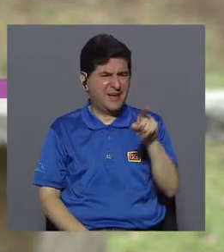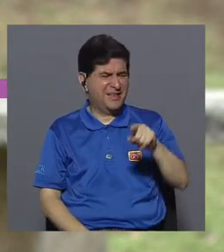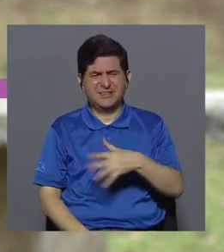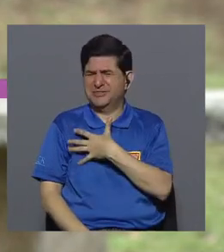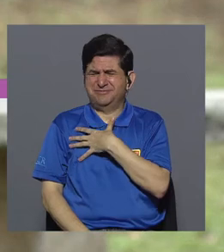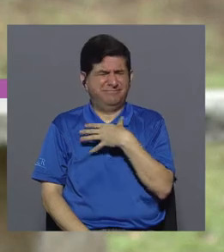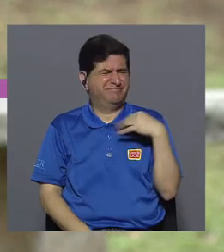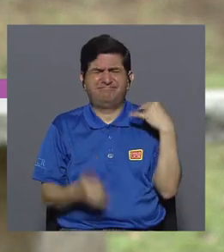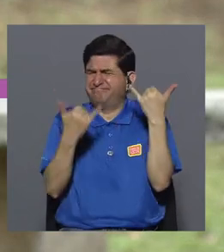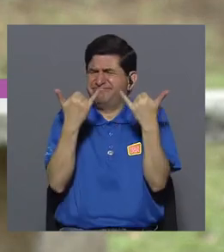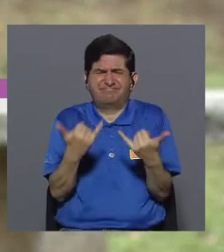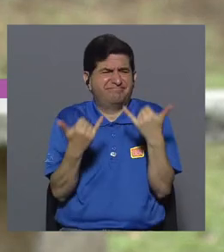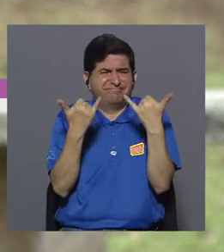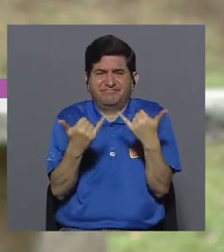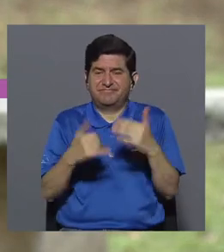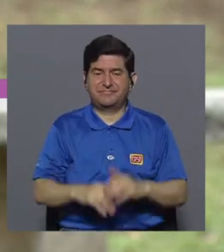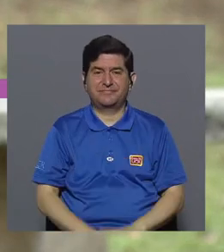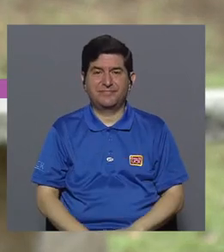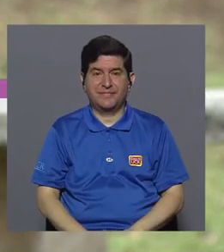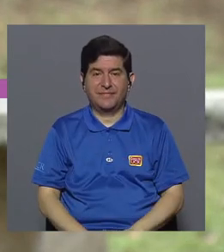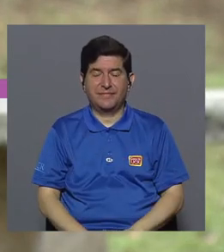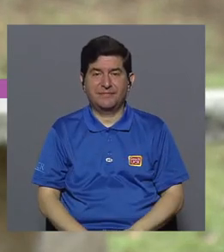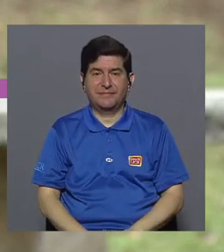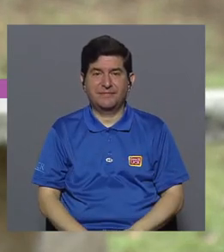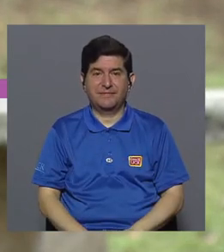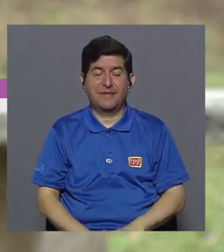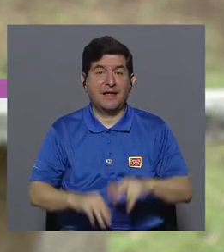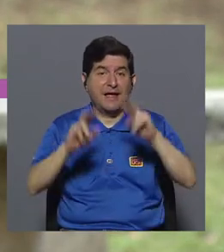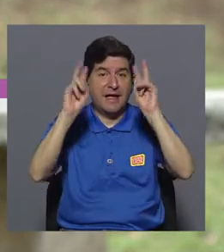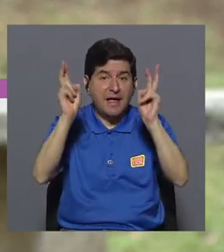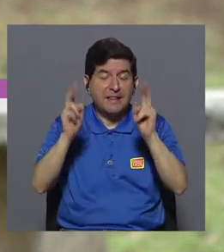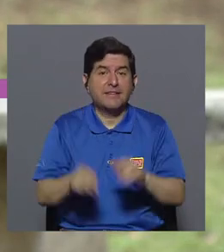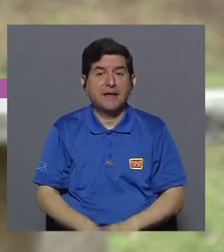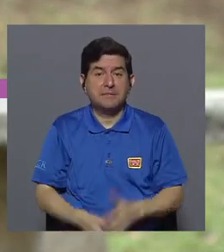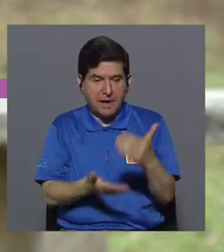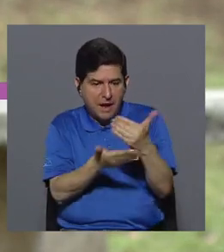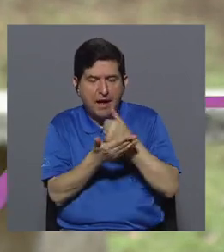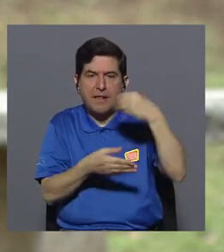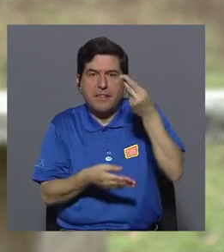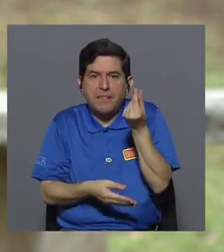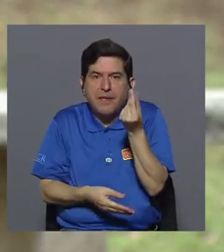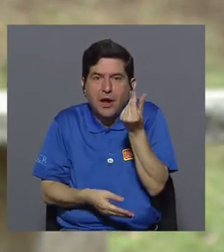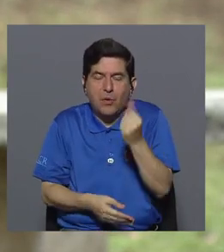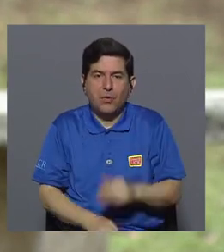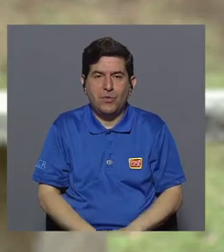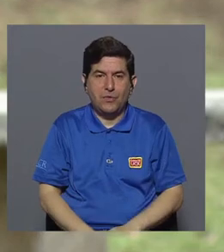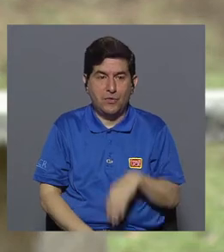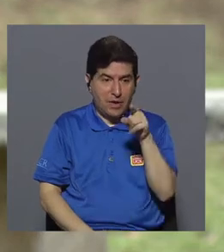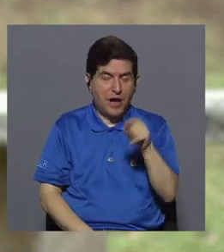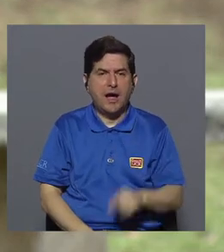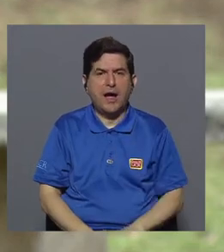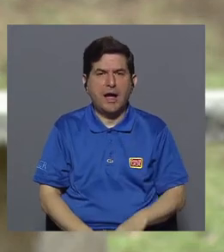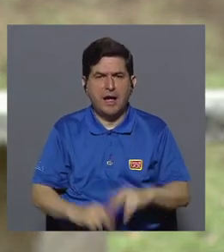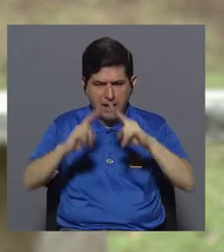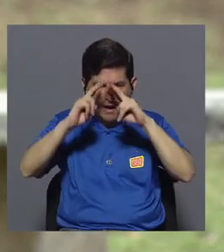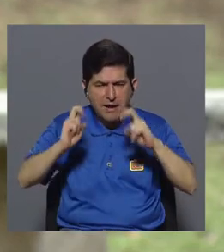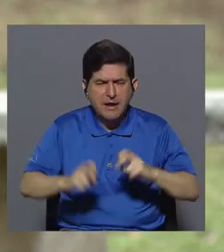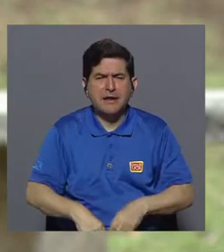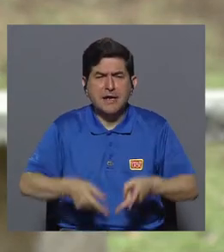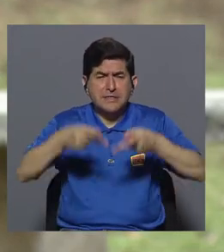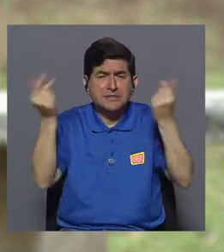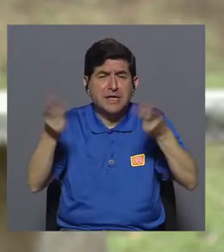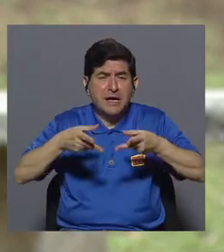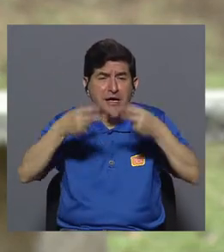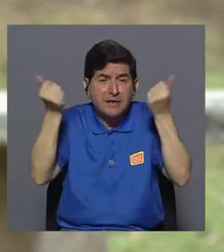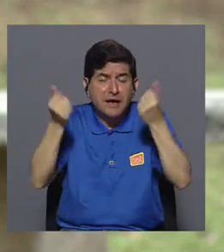resulta desagradable consumir. El tema del ahorro, muchas veces cuando hacemos con ellos el ejercicio del gasto